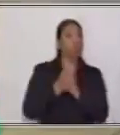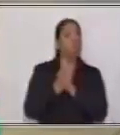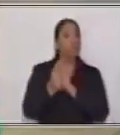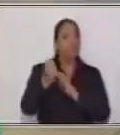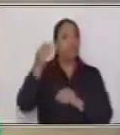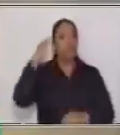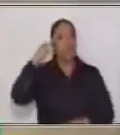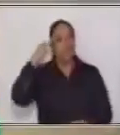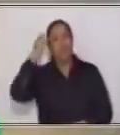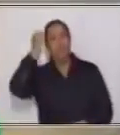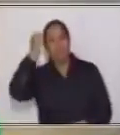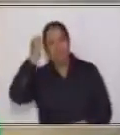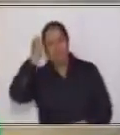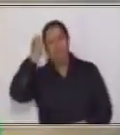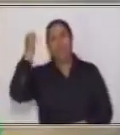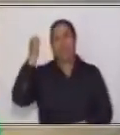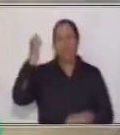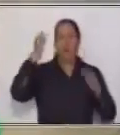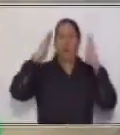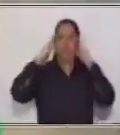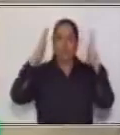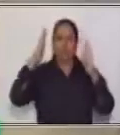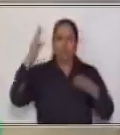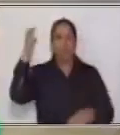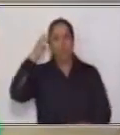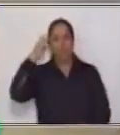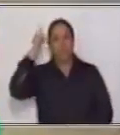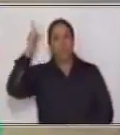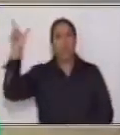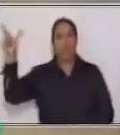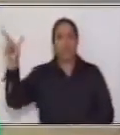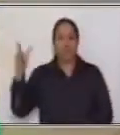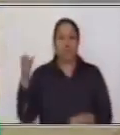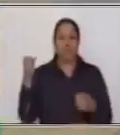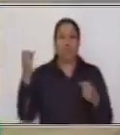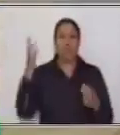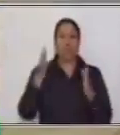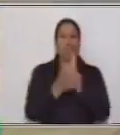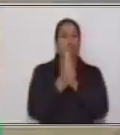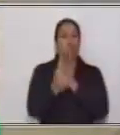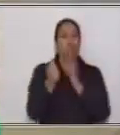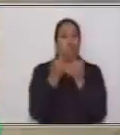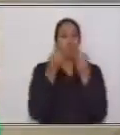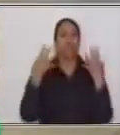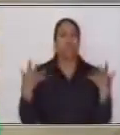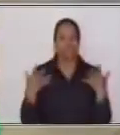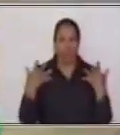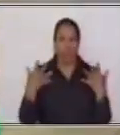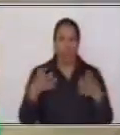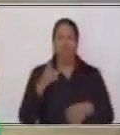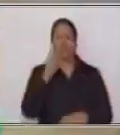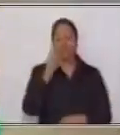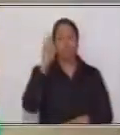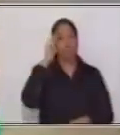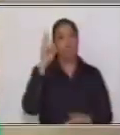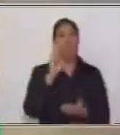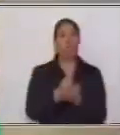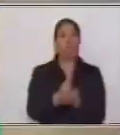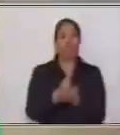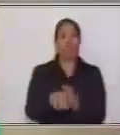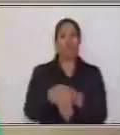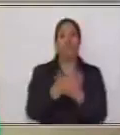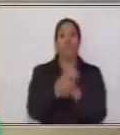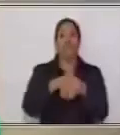pensamiento lógico, atención y habilidad numérica. Antes de empezar, quiero recomendarte lavarte las manos